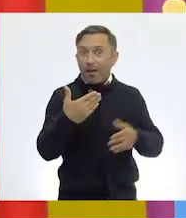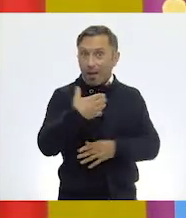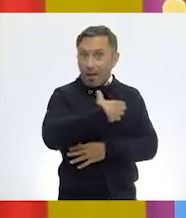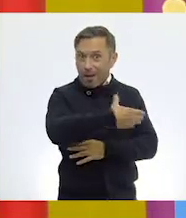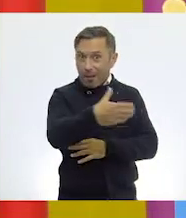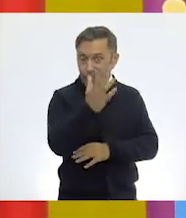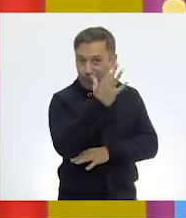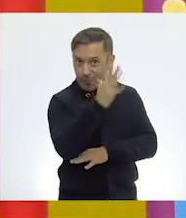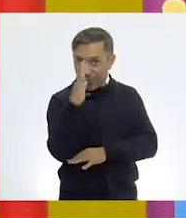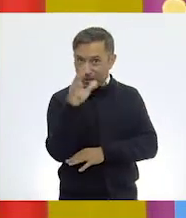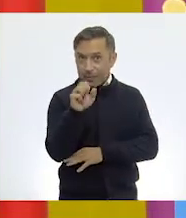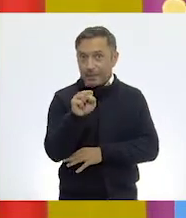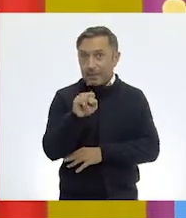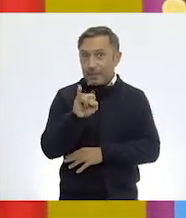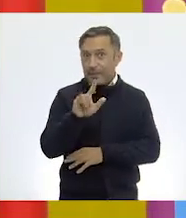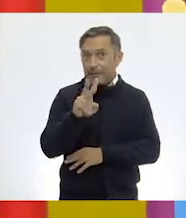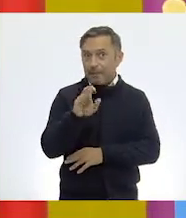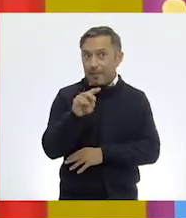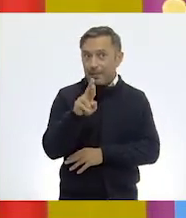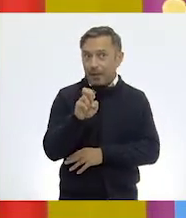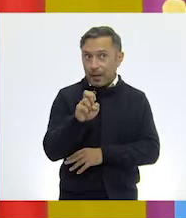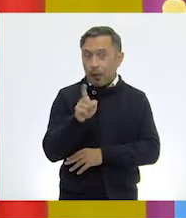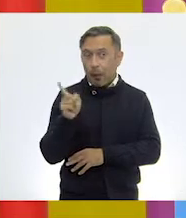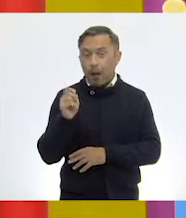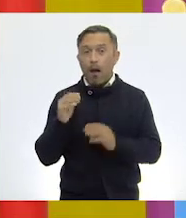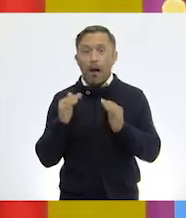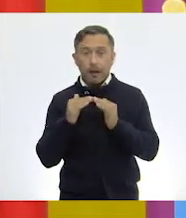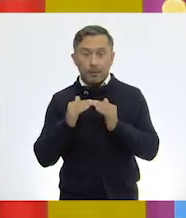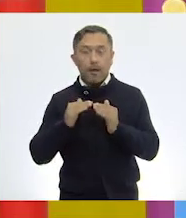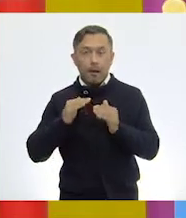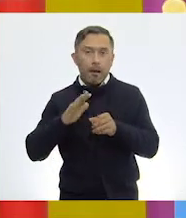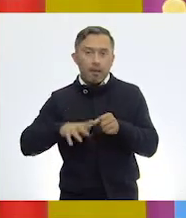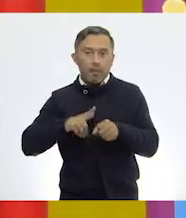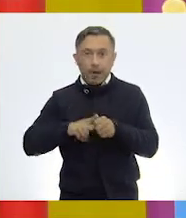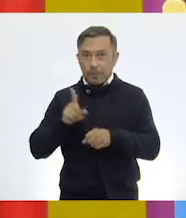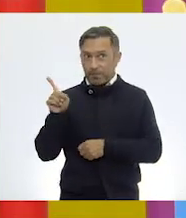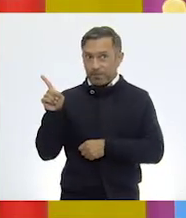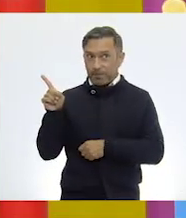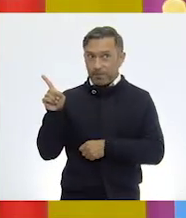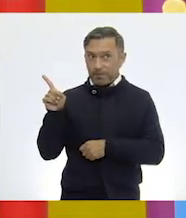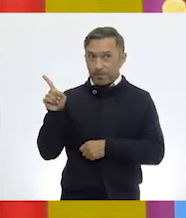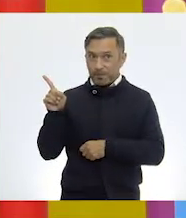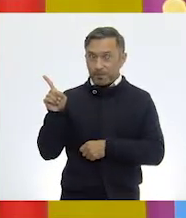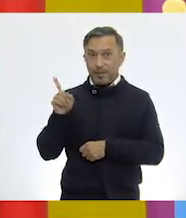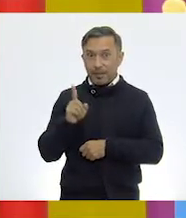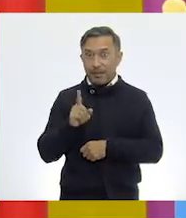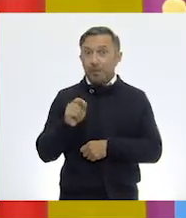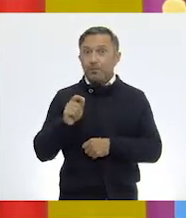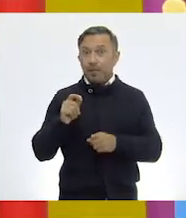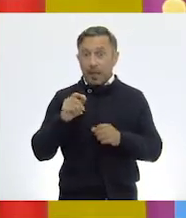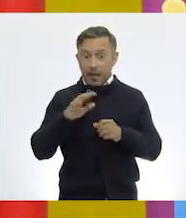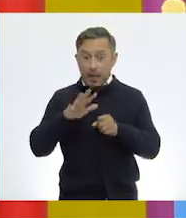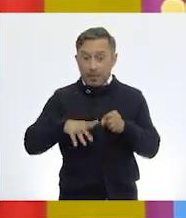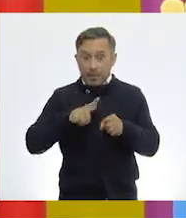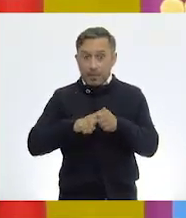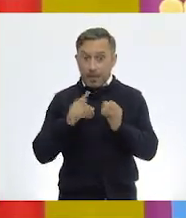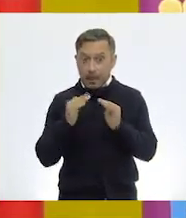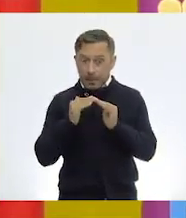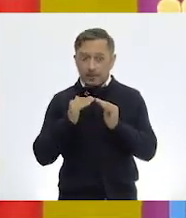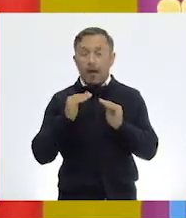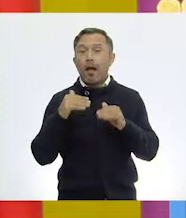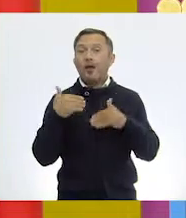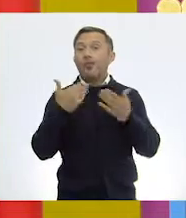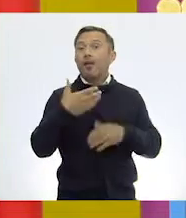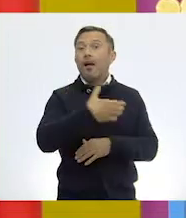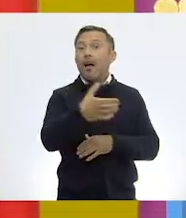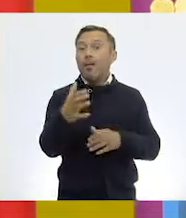qué es eso? ¿Saben a qué se refiere animales domésticos o animales silvestres? Bien, vamos a verlo el día de